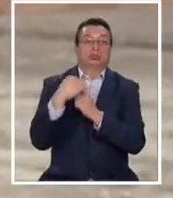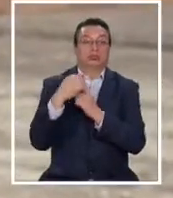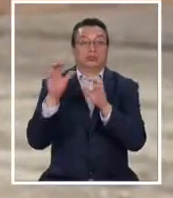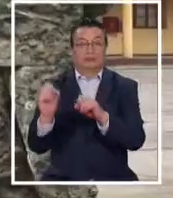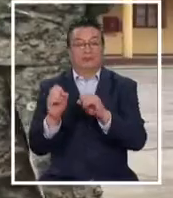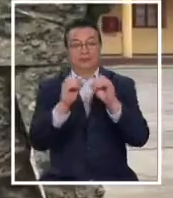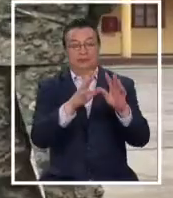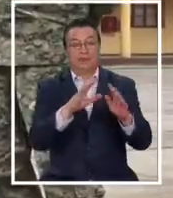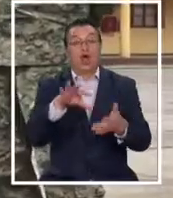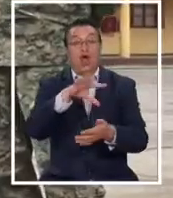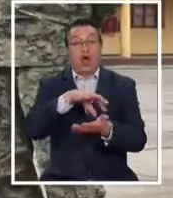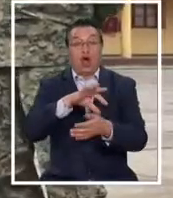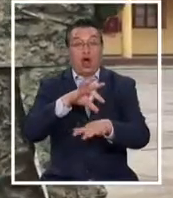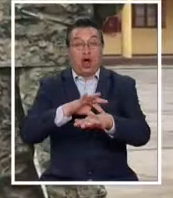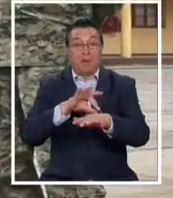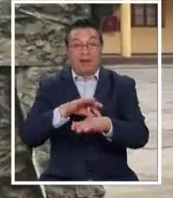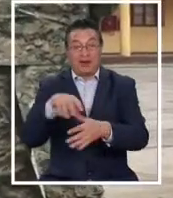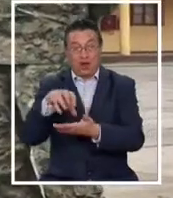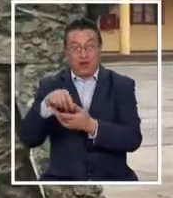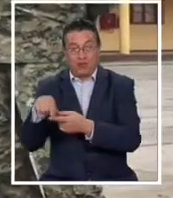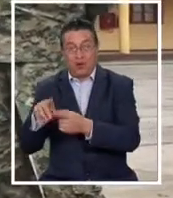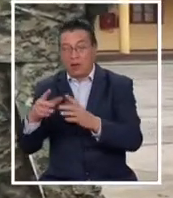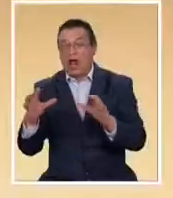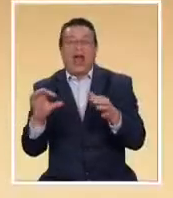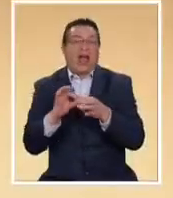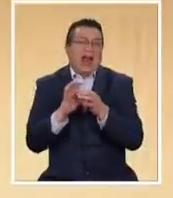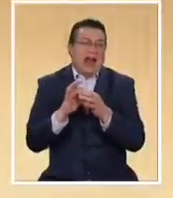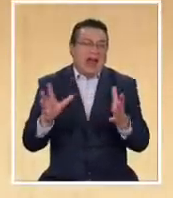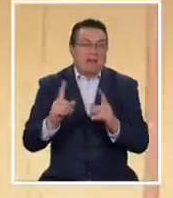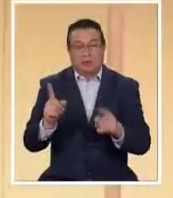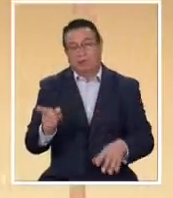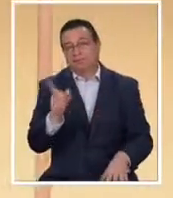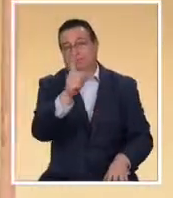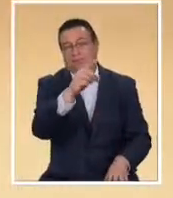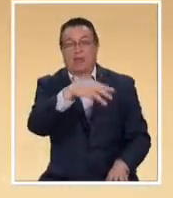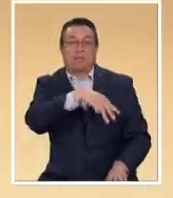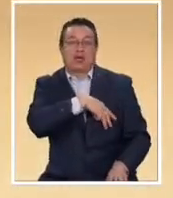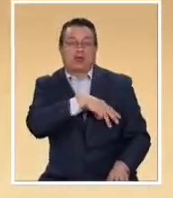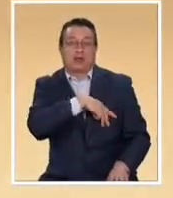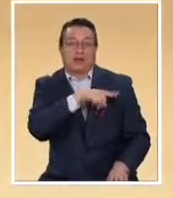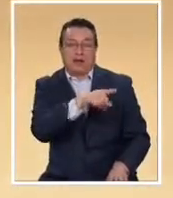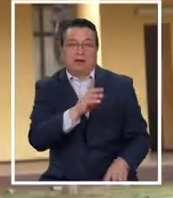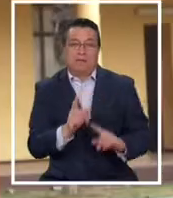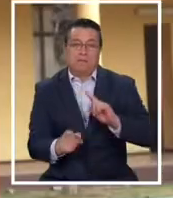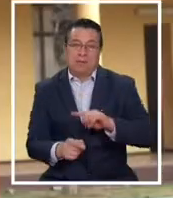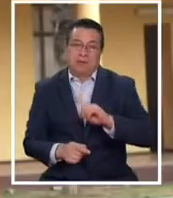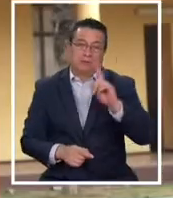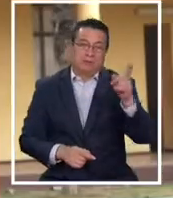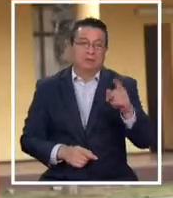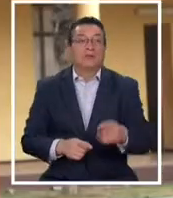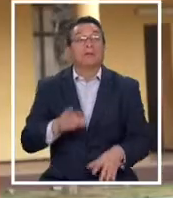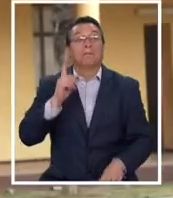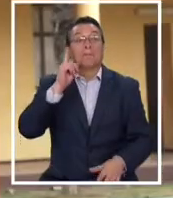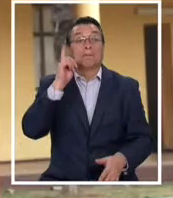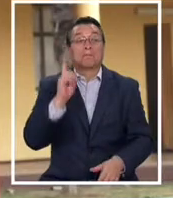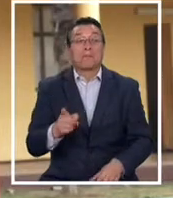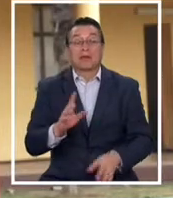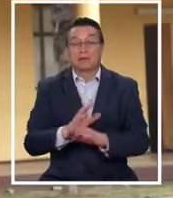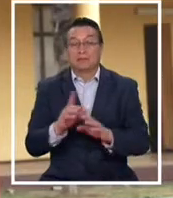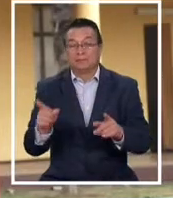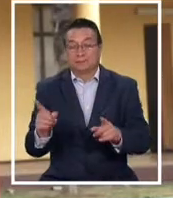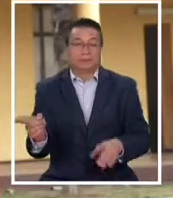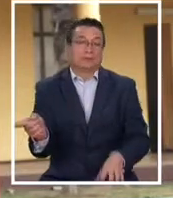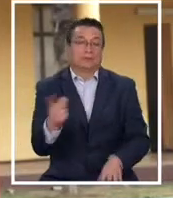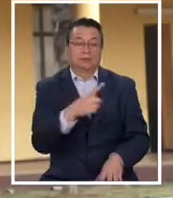trasladado al hospital de la comuna, pero la gravedad de sus heridas obligó a derivarlo a la región metropolitana. Se tomó la decisión de